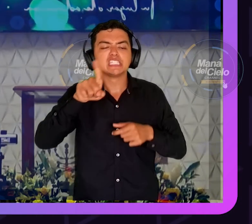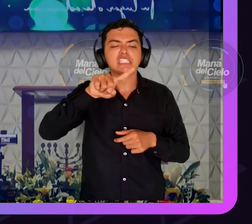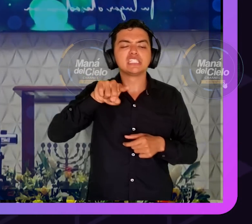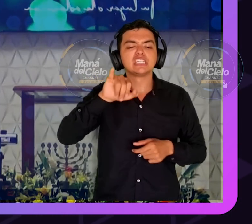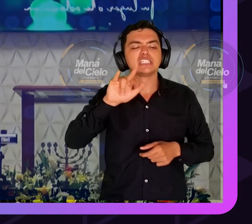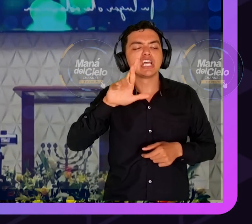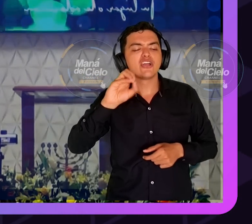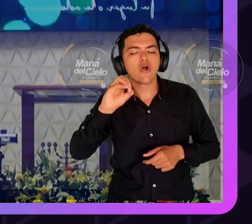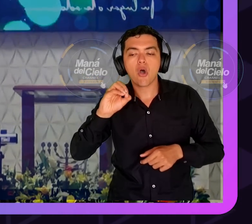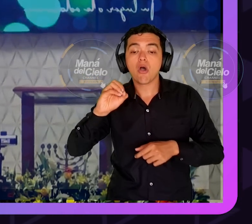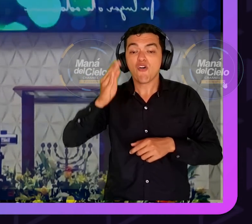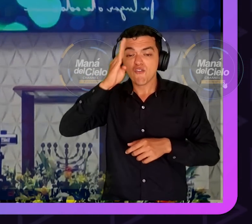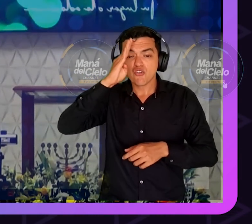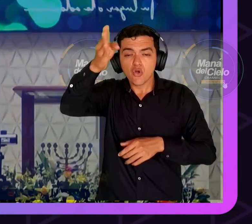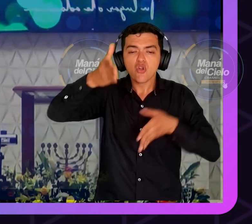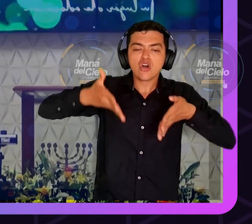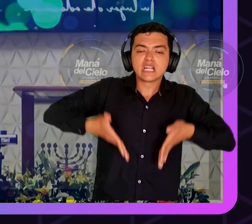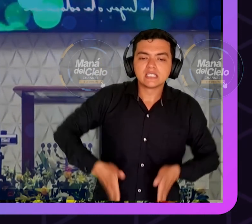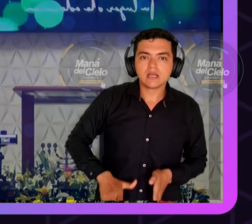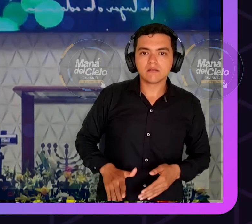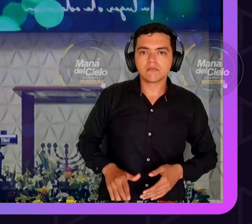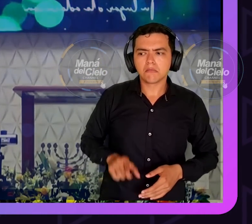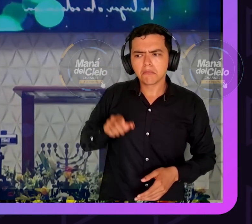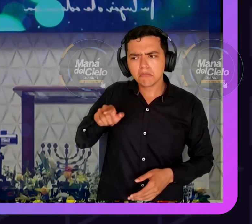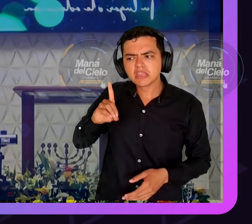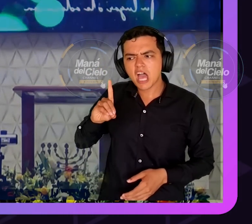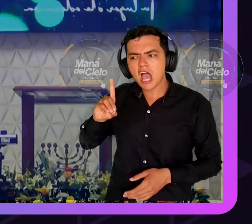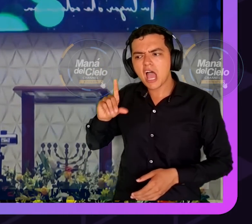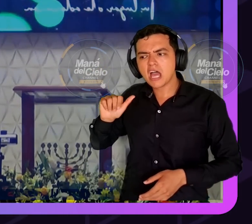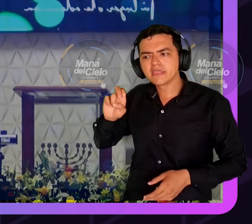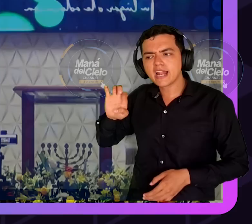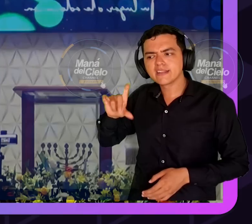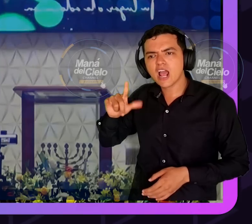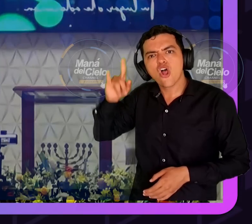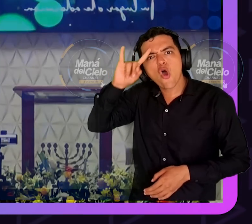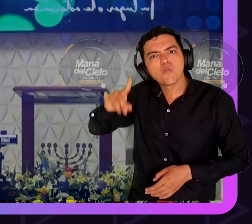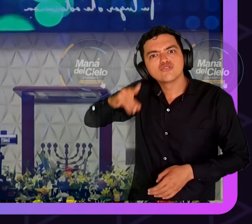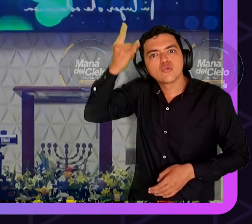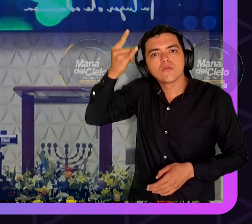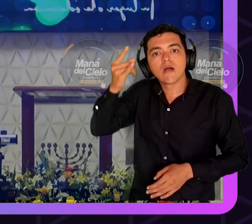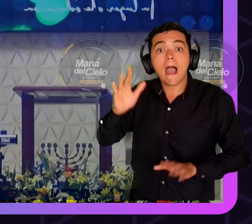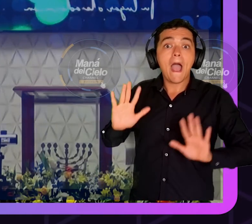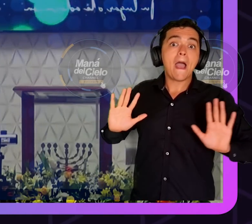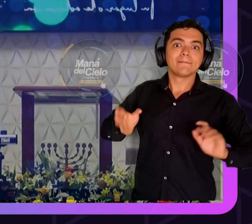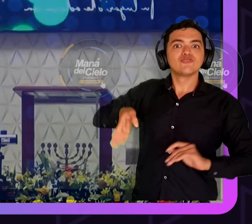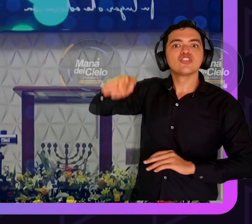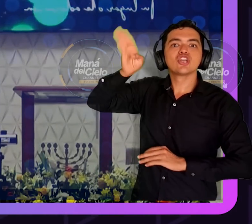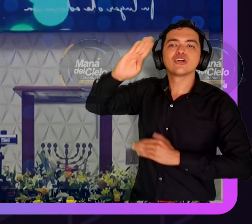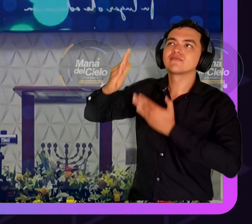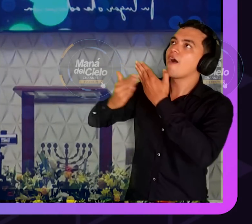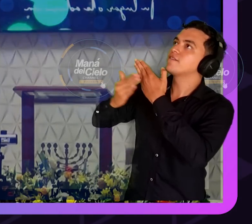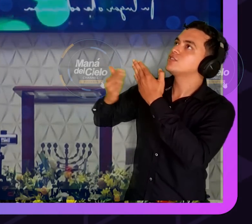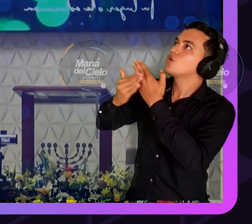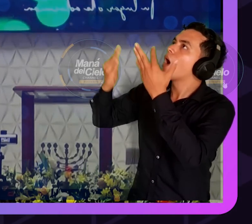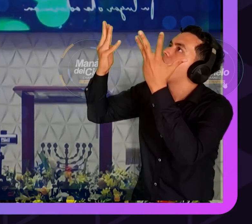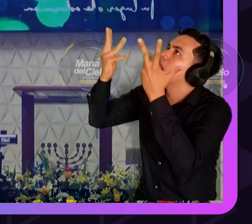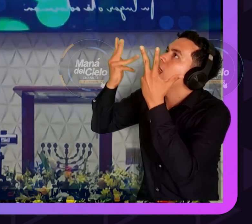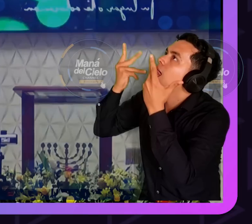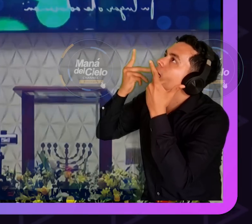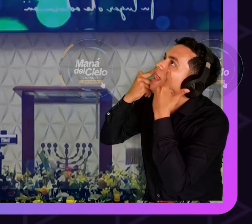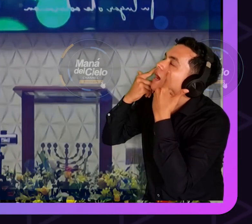Eso es importante. Este libro no es cualquier libro. Hablando yo con un muchacho en Canadá